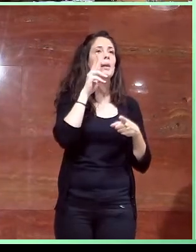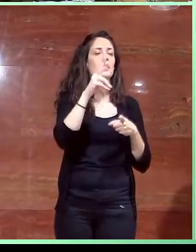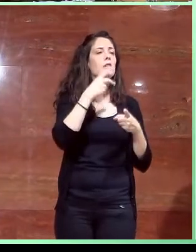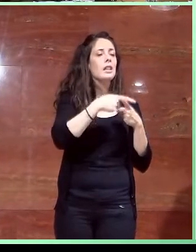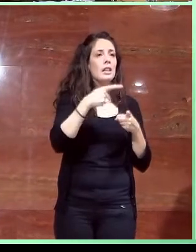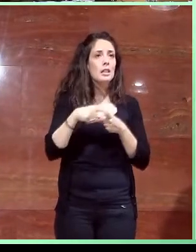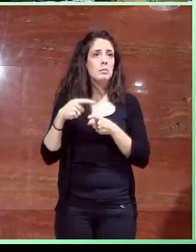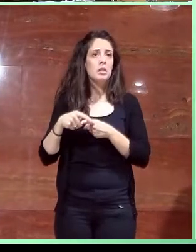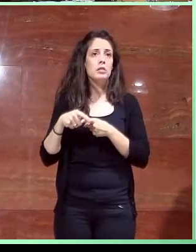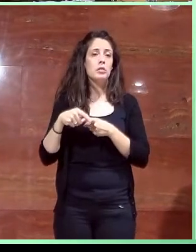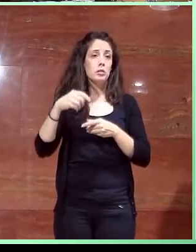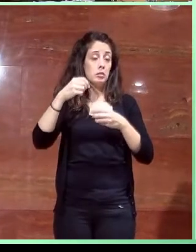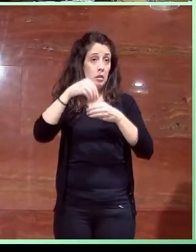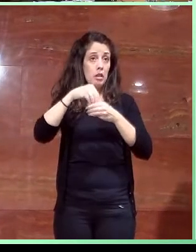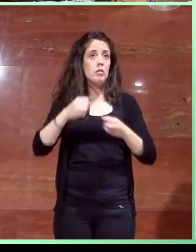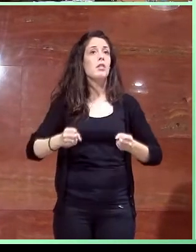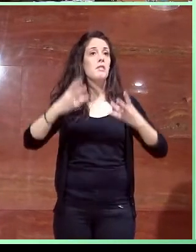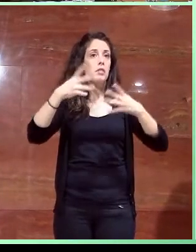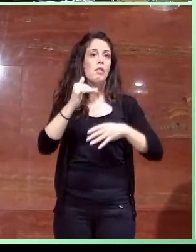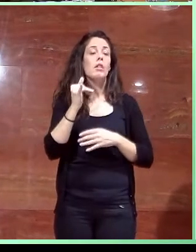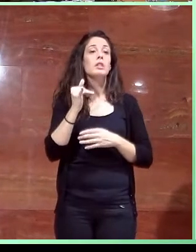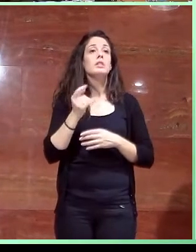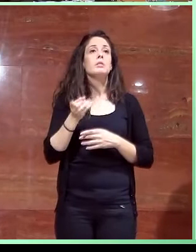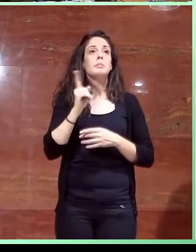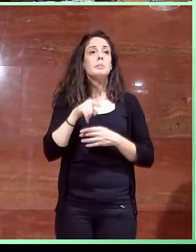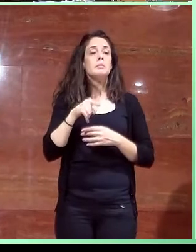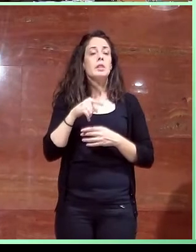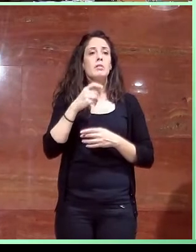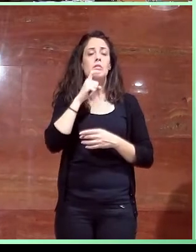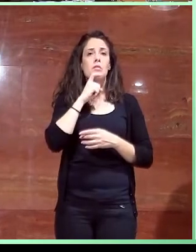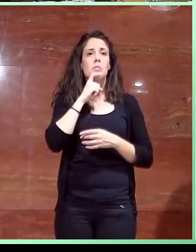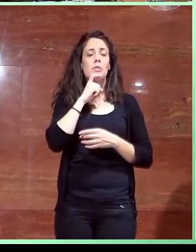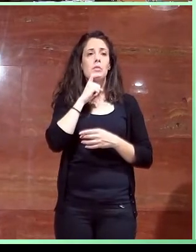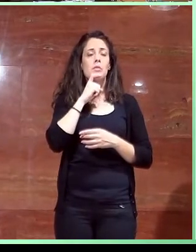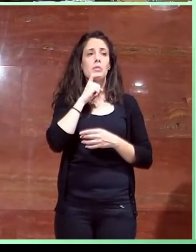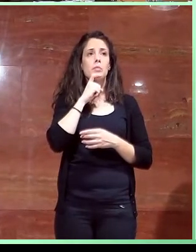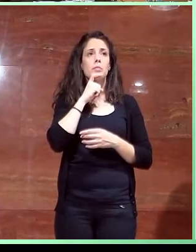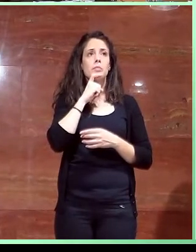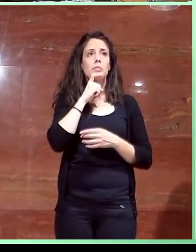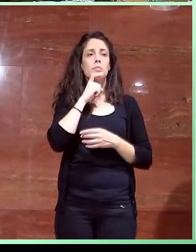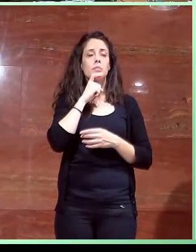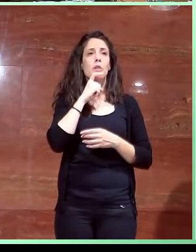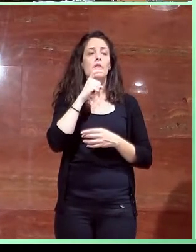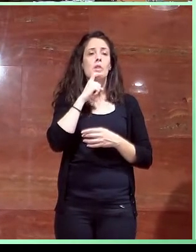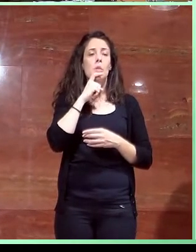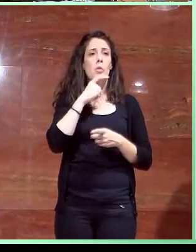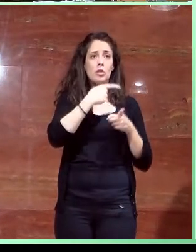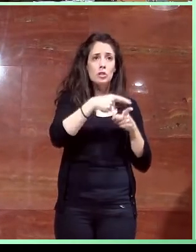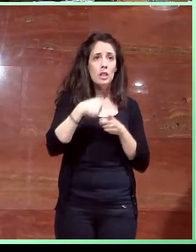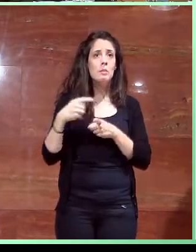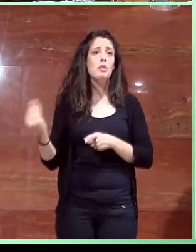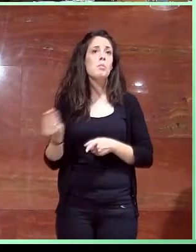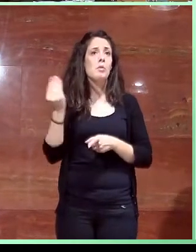teníamos en el edificio y de cómo, de alguna manera, podíamos empezar a mejorarlo o a